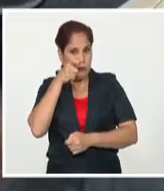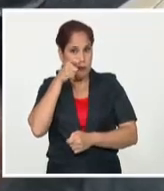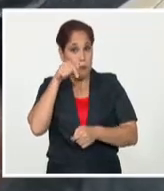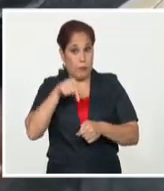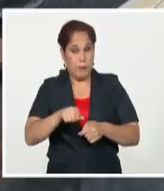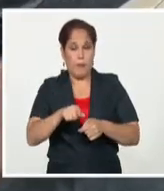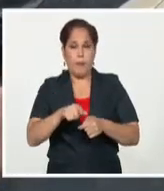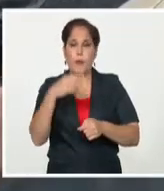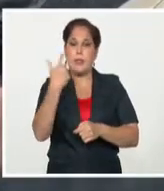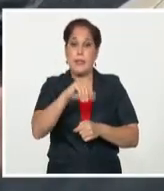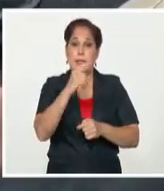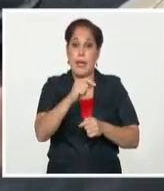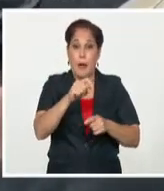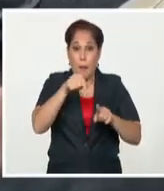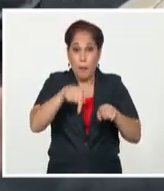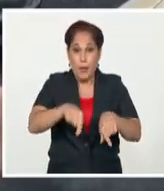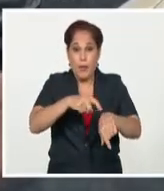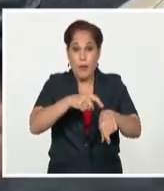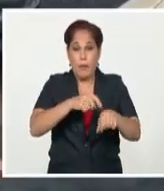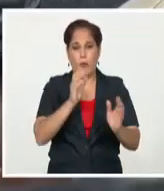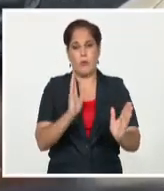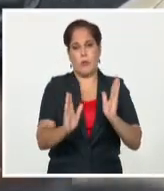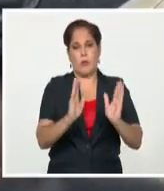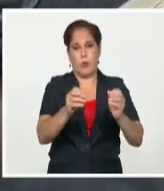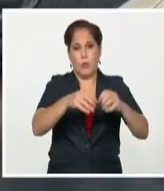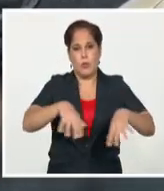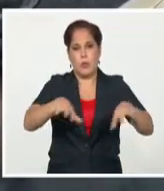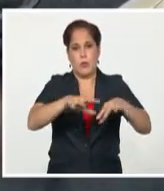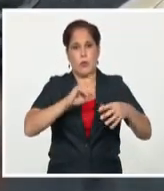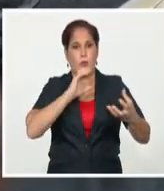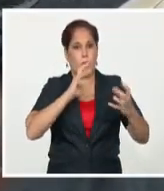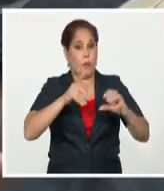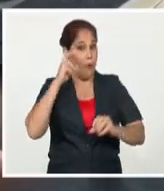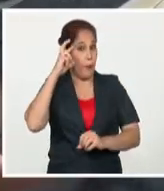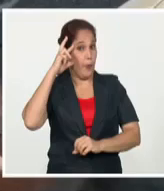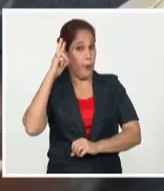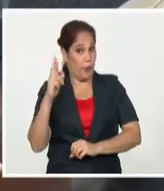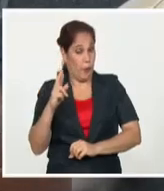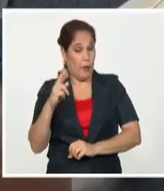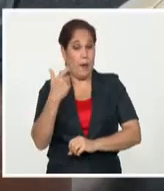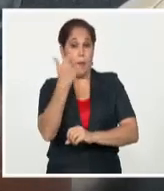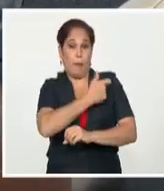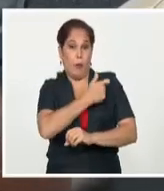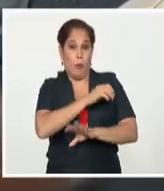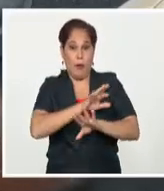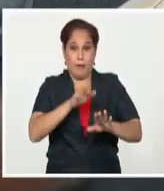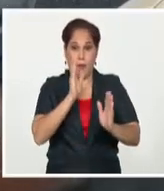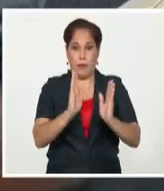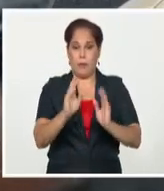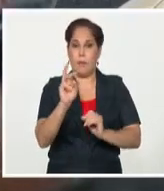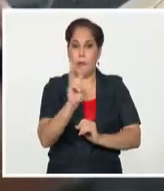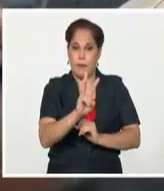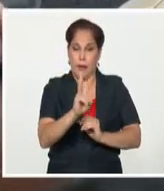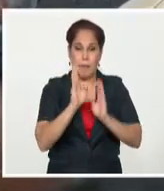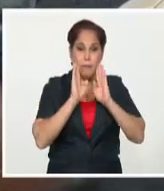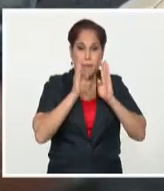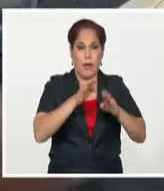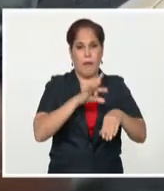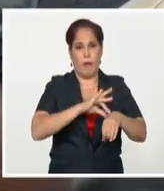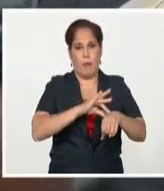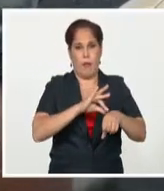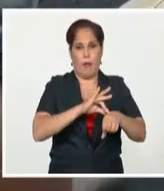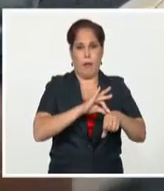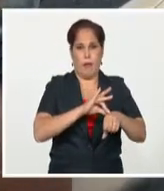por el ensayo en este contexto complejo en el cual estamos. Porque recuerden siempre que la eficacia, que es el objetivo de fase 3, va dirigida a la enfermedad.